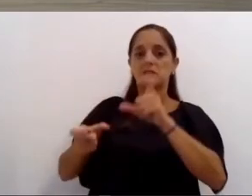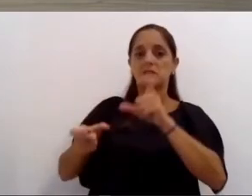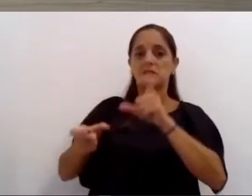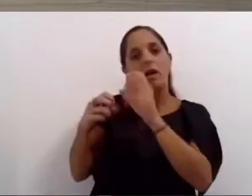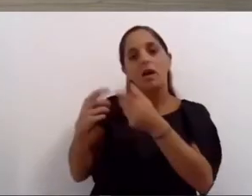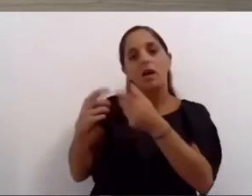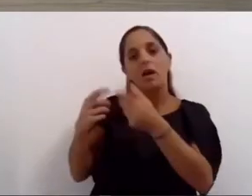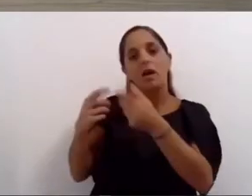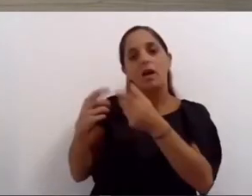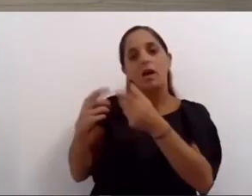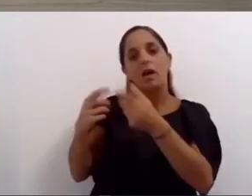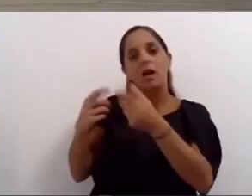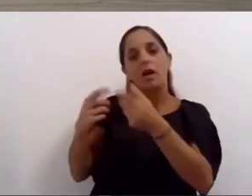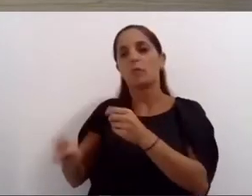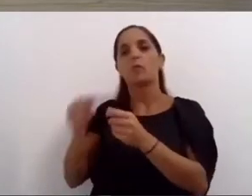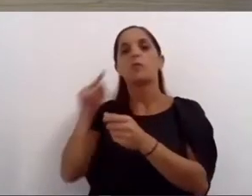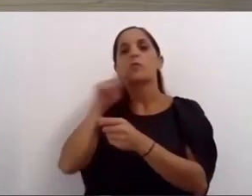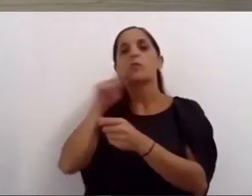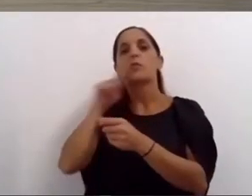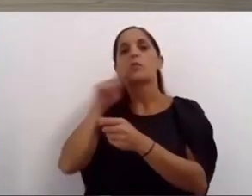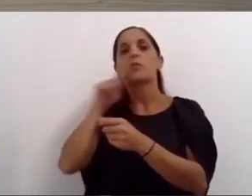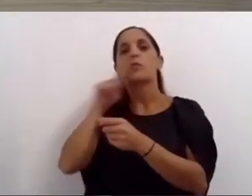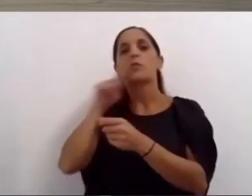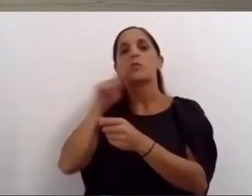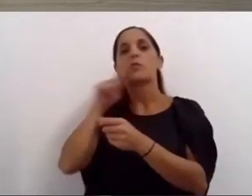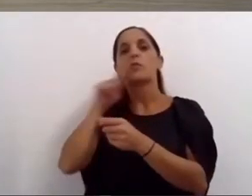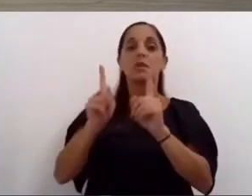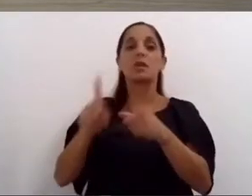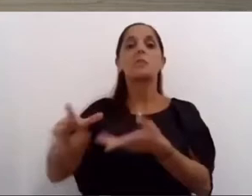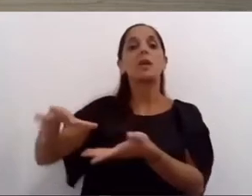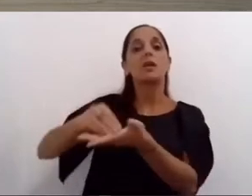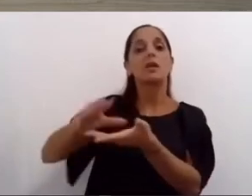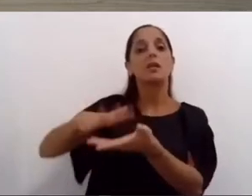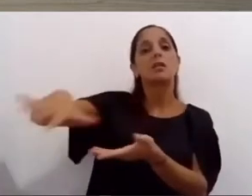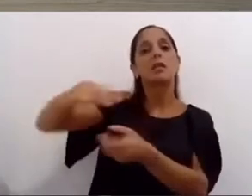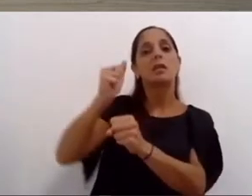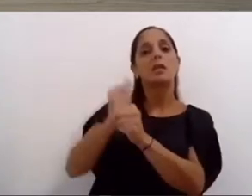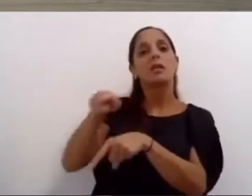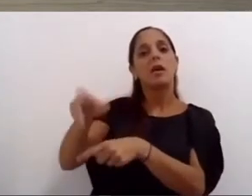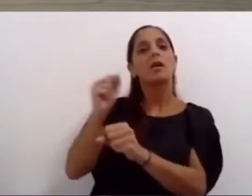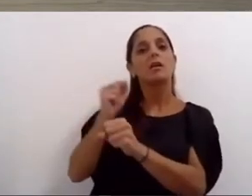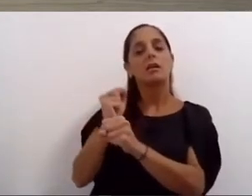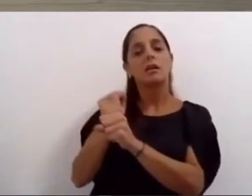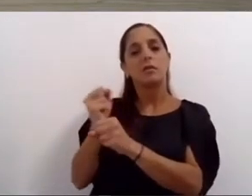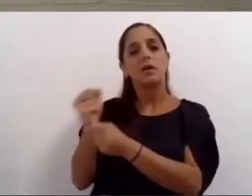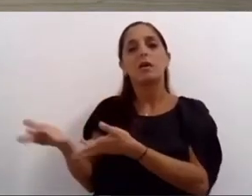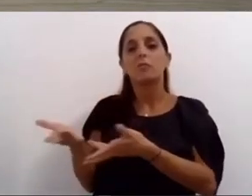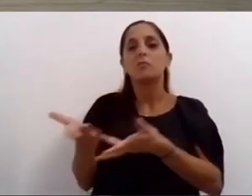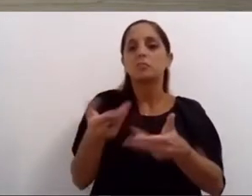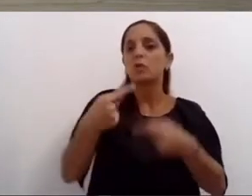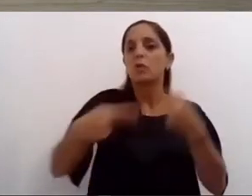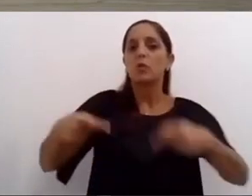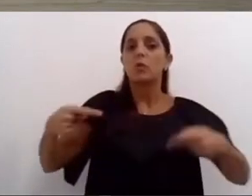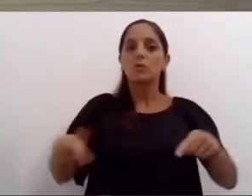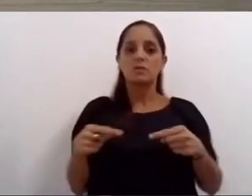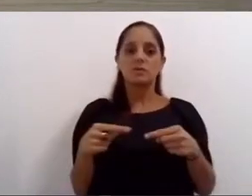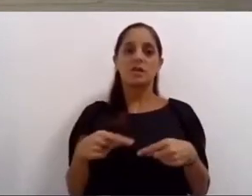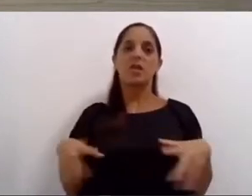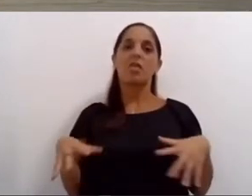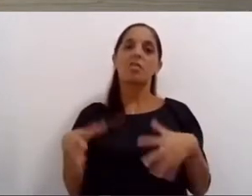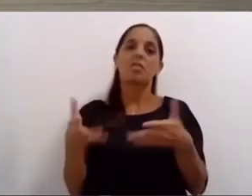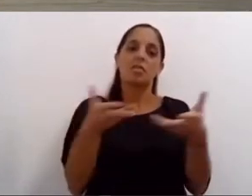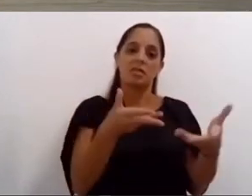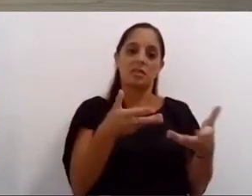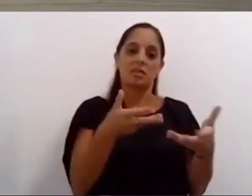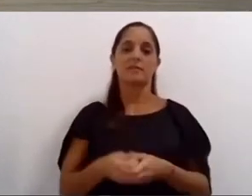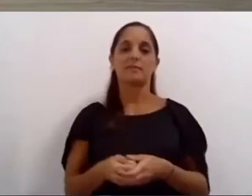jóvenes que deneben en el trabajo de la tierra una opción para salir adelante para impulsar toda la cadena productiva fortalecimos